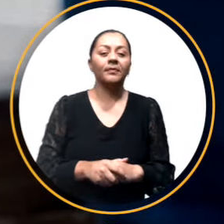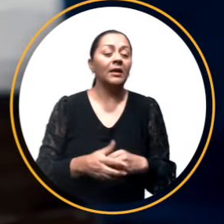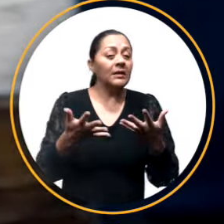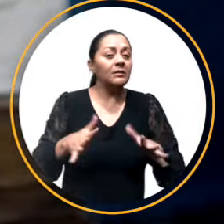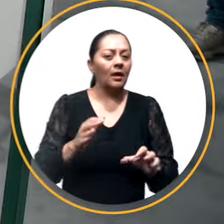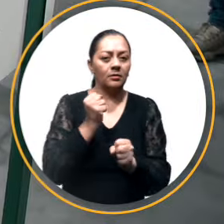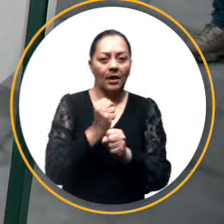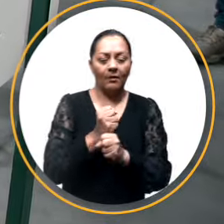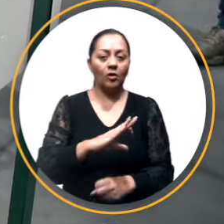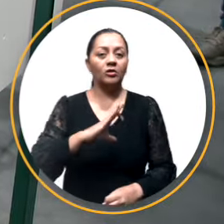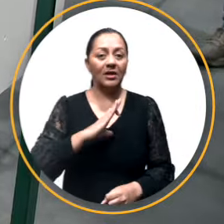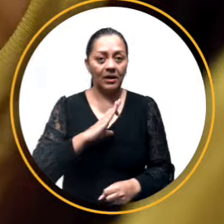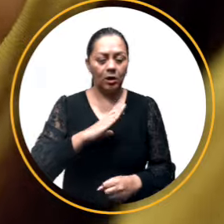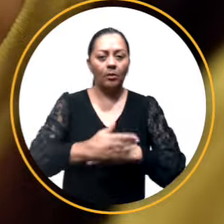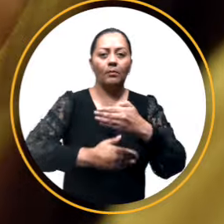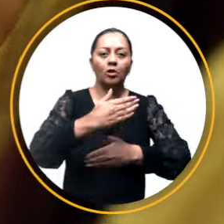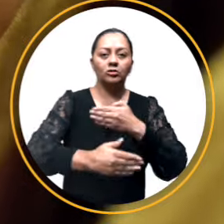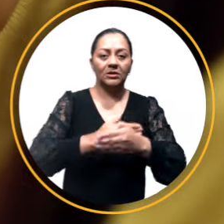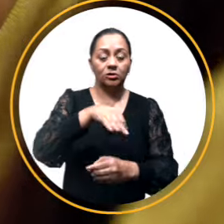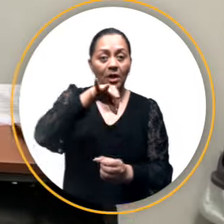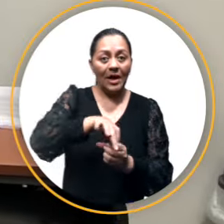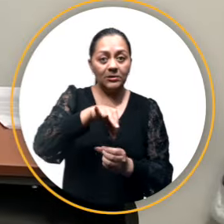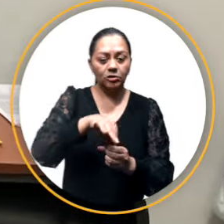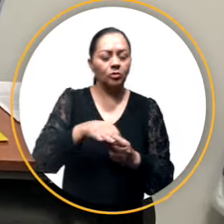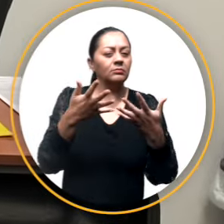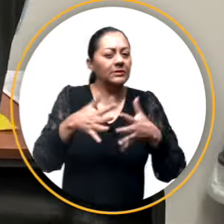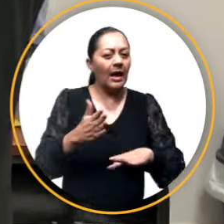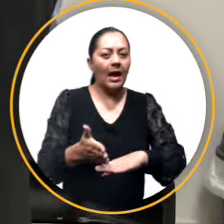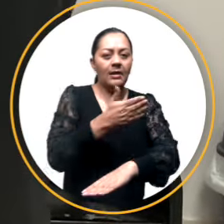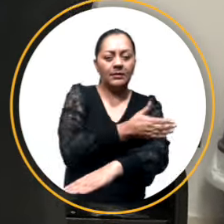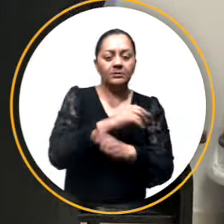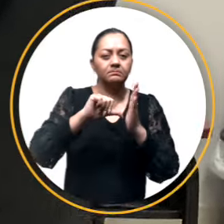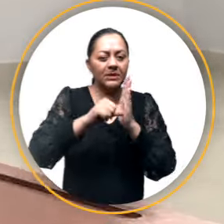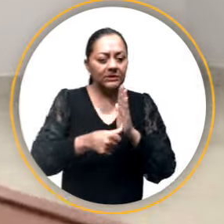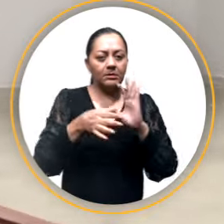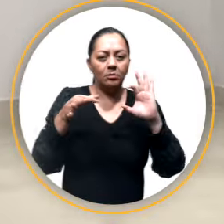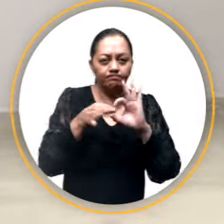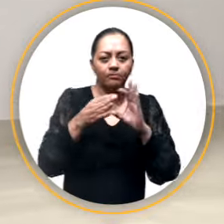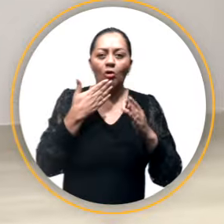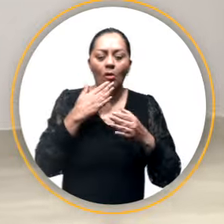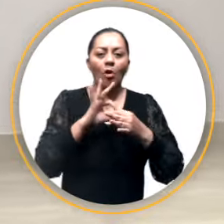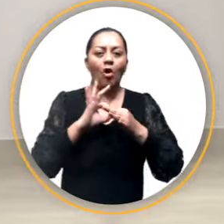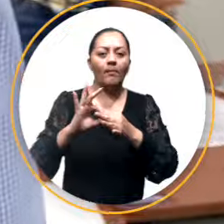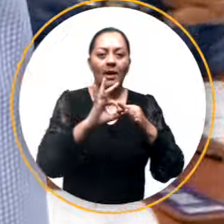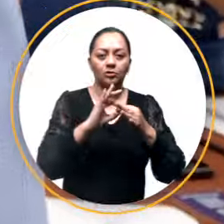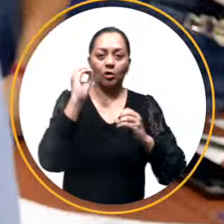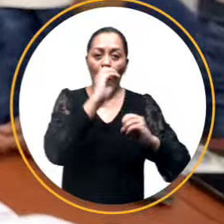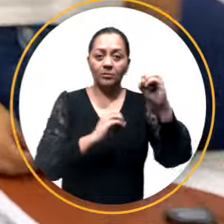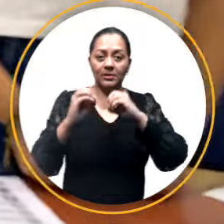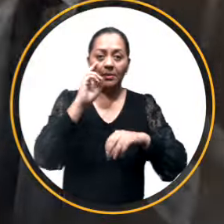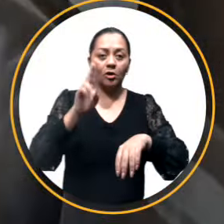Es así como el trabajo técnico desarrollado en el proceso electoral tuvo como principio de la transparencia, la cooperación y participación de